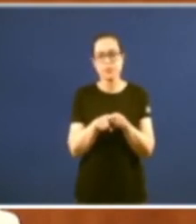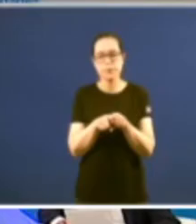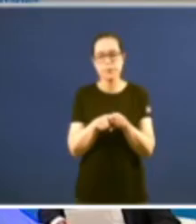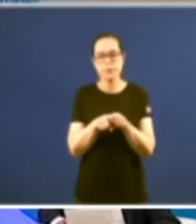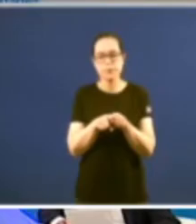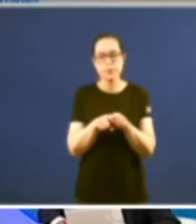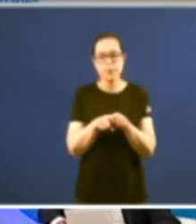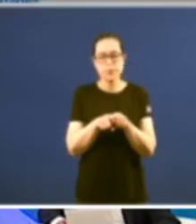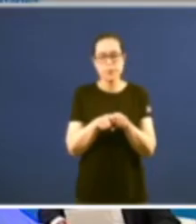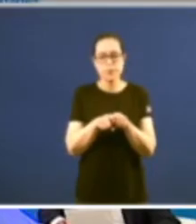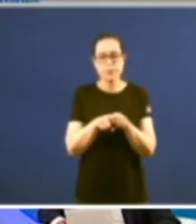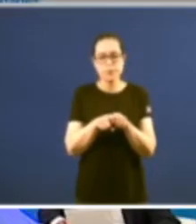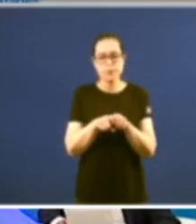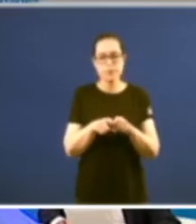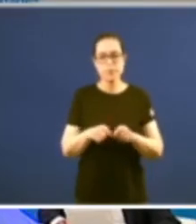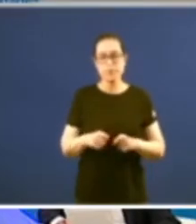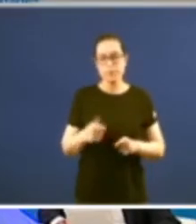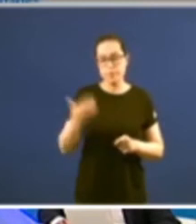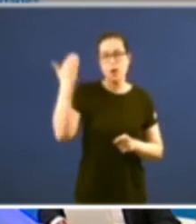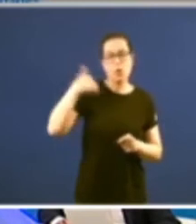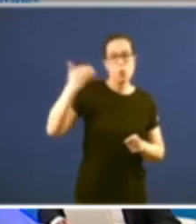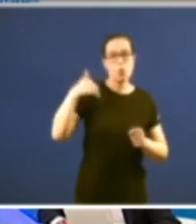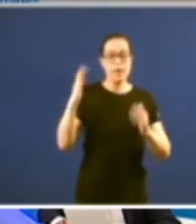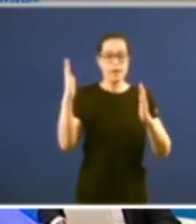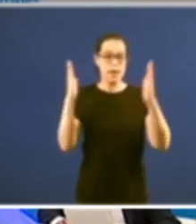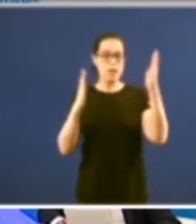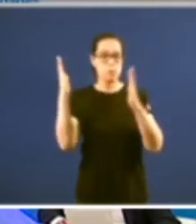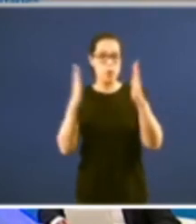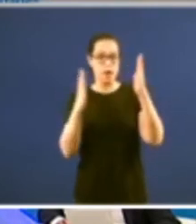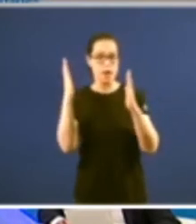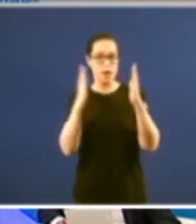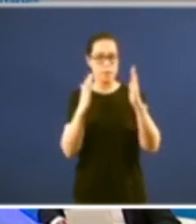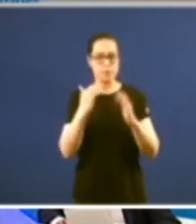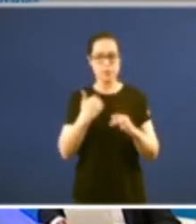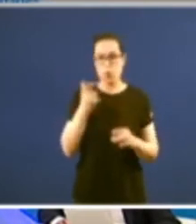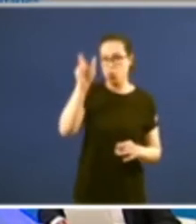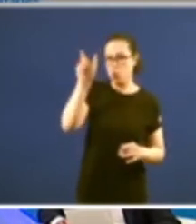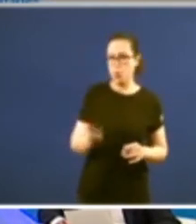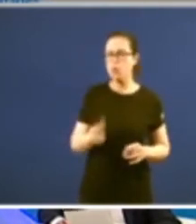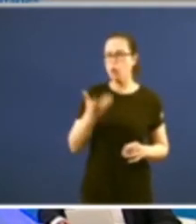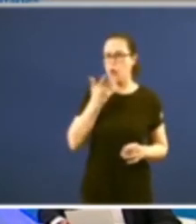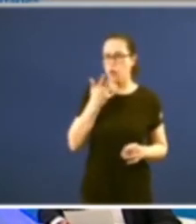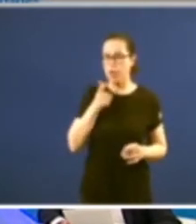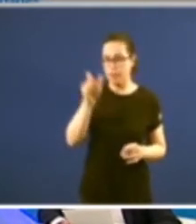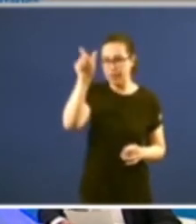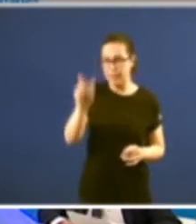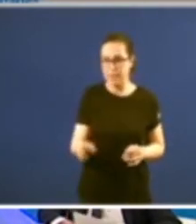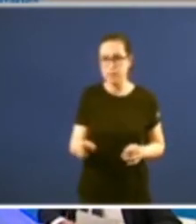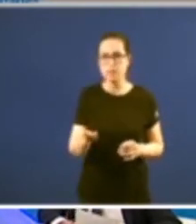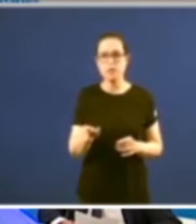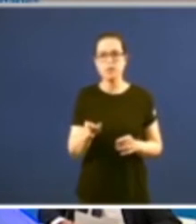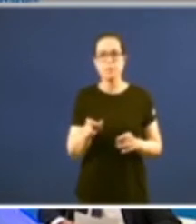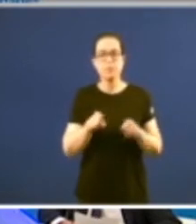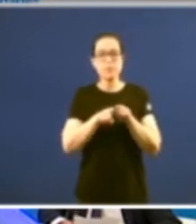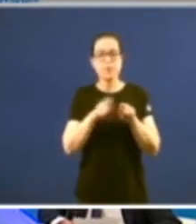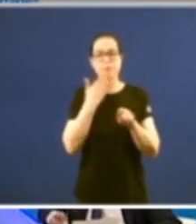houve unha época que eu conheci unha persoa que le costaba moitísimo ver os indios falando en galego